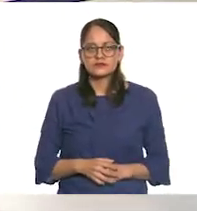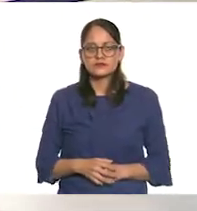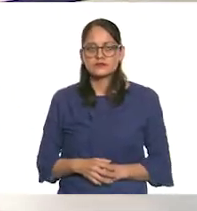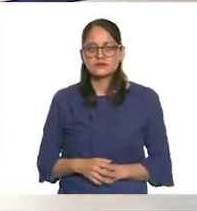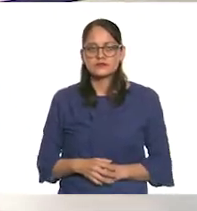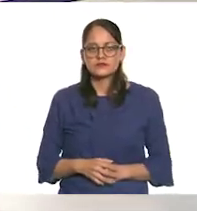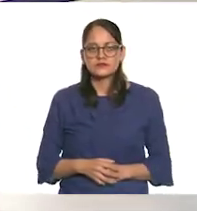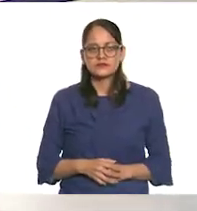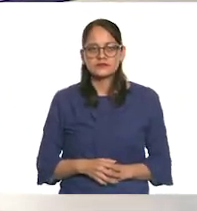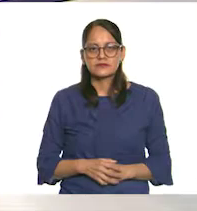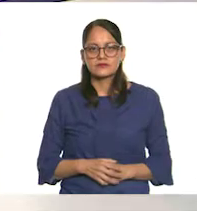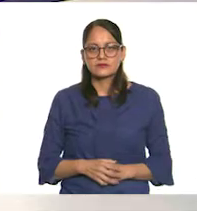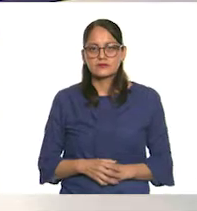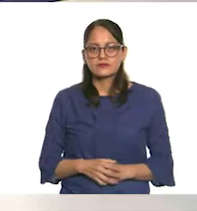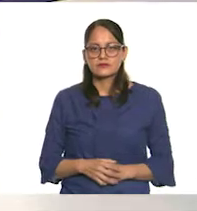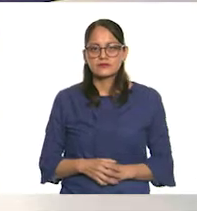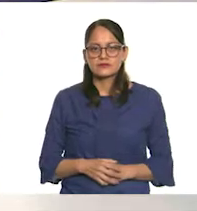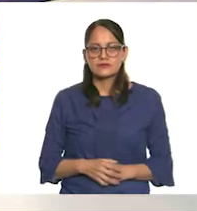Ok.